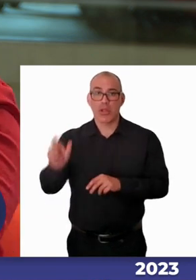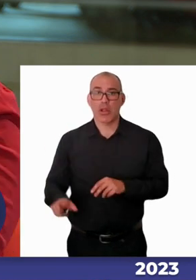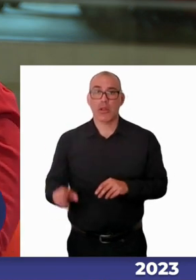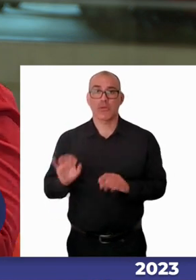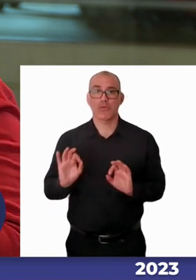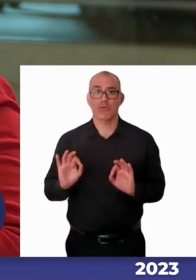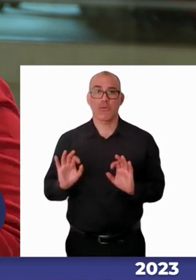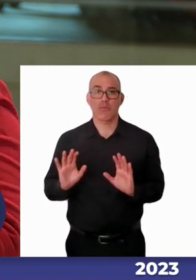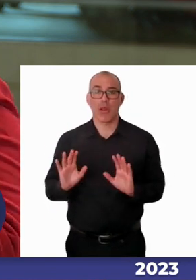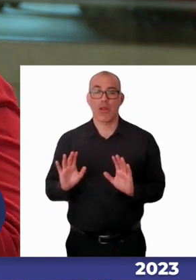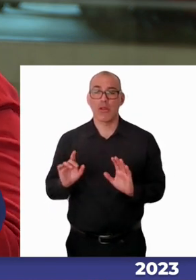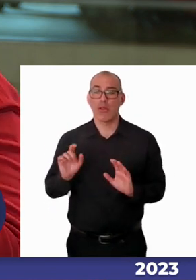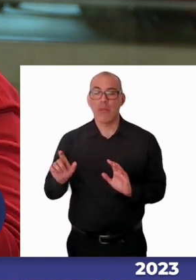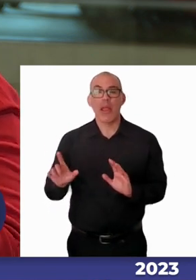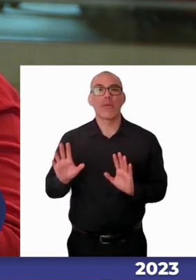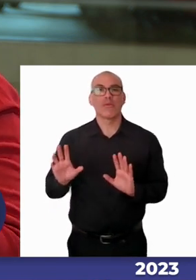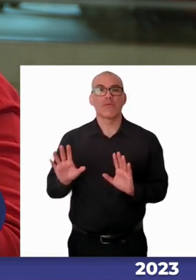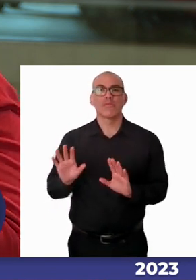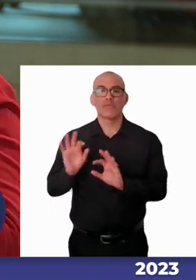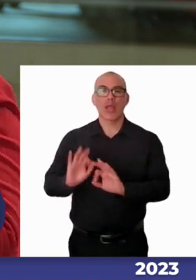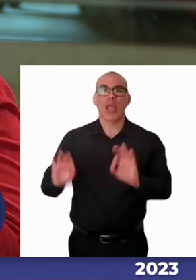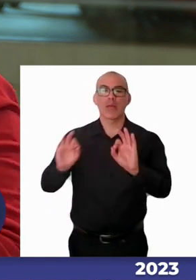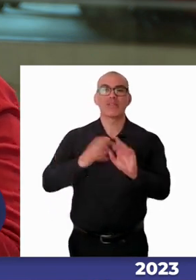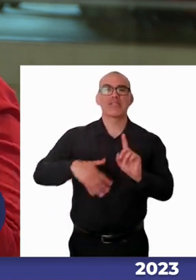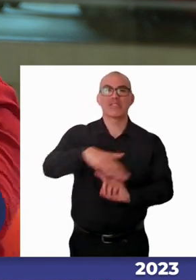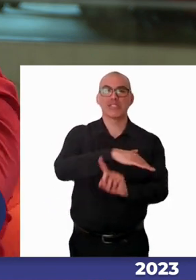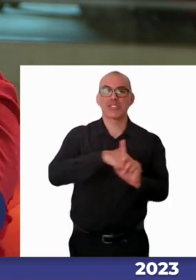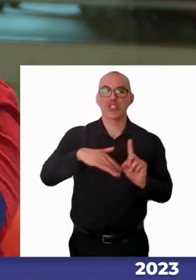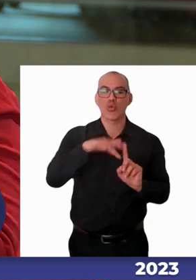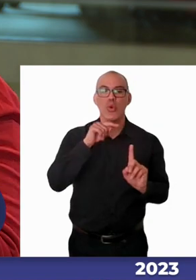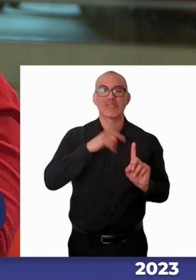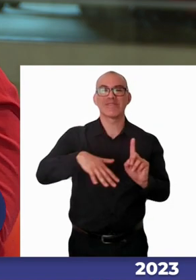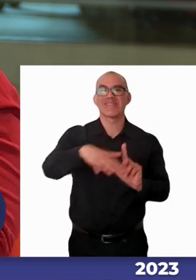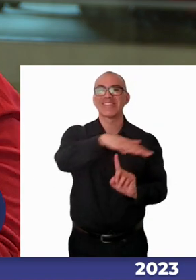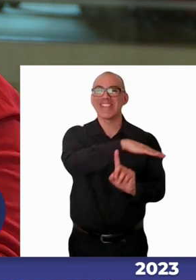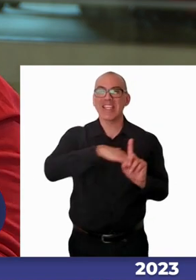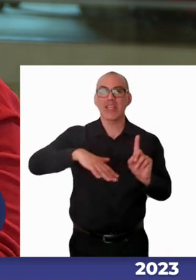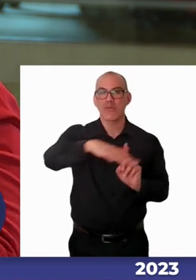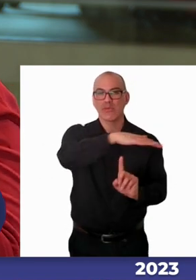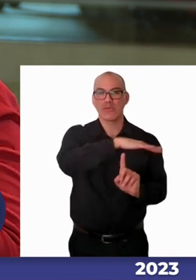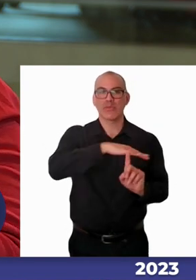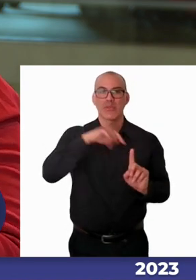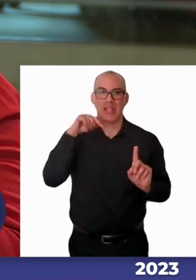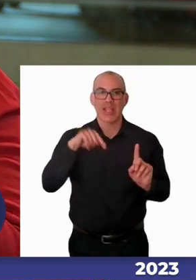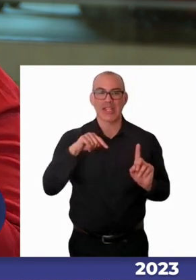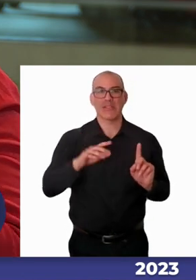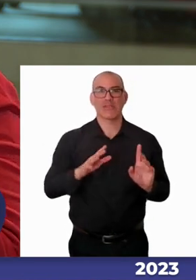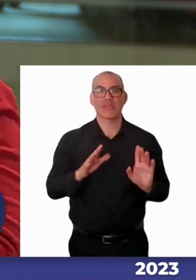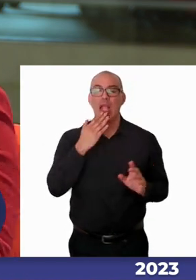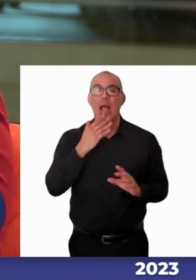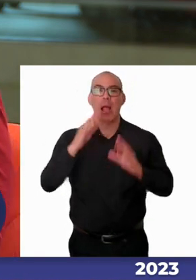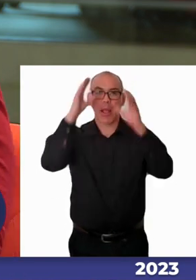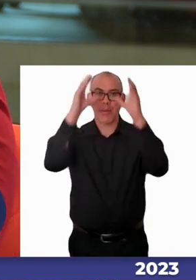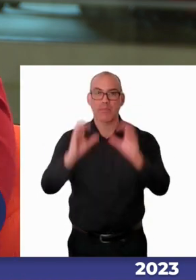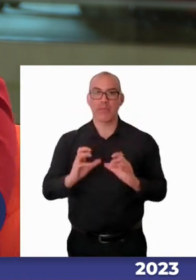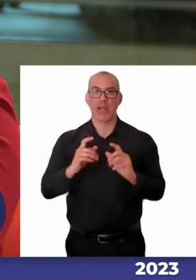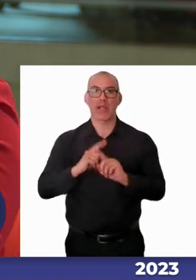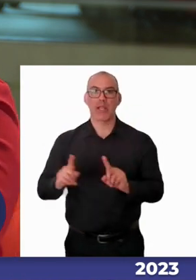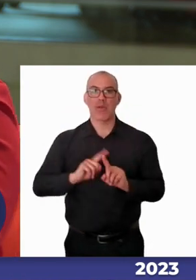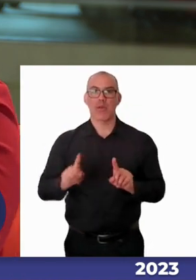particular llamaríamos también persona con neurodivergencia también pero